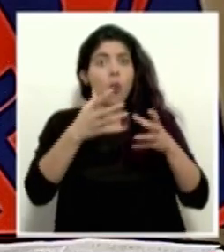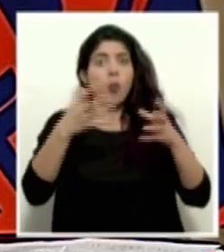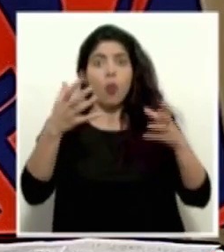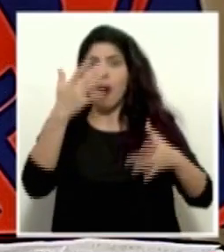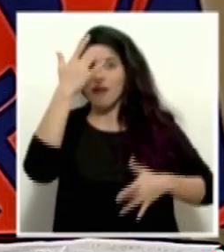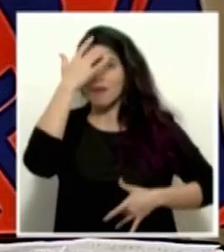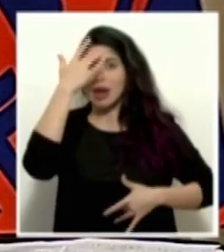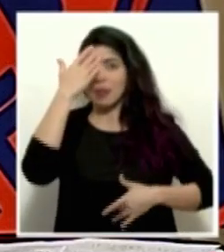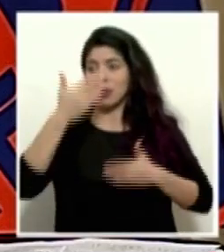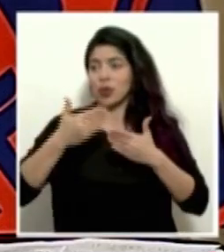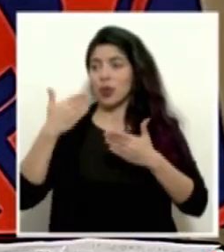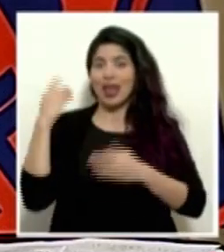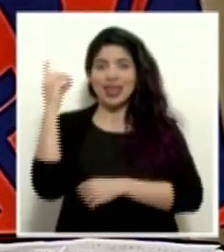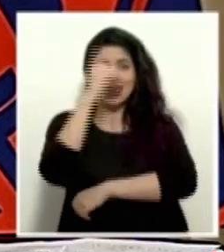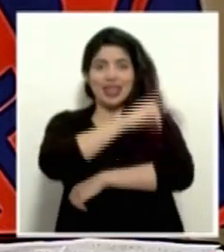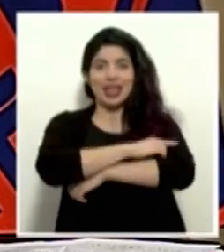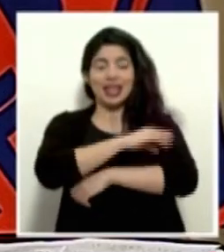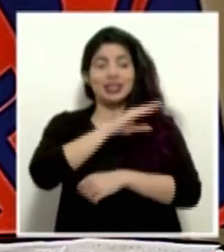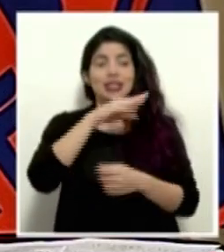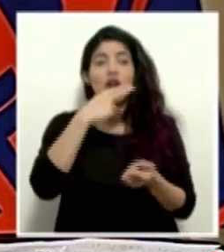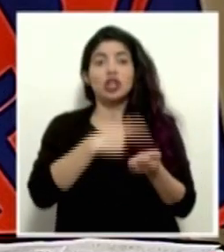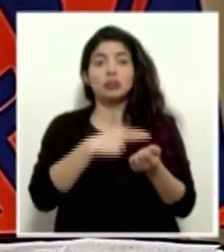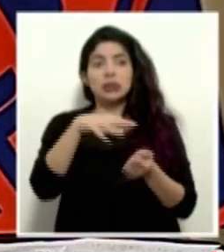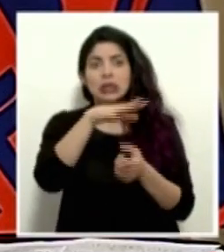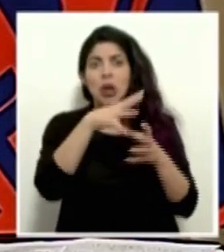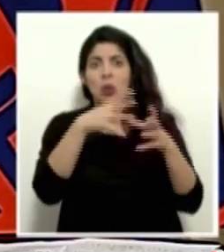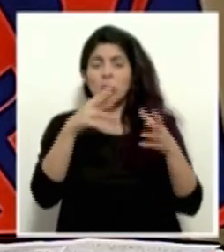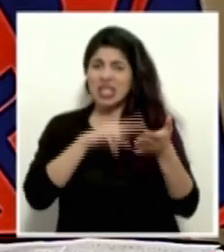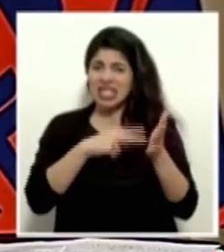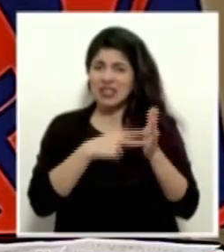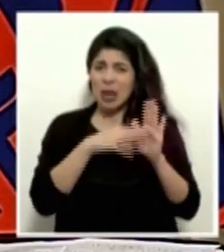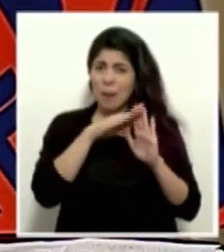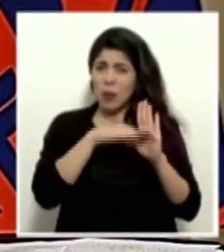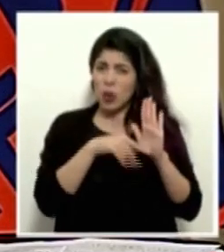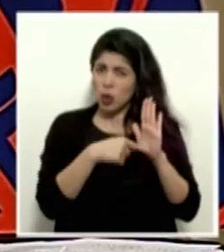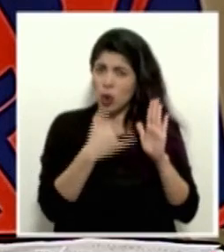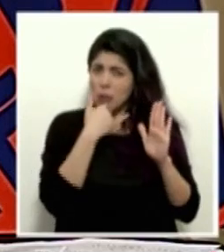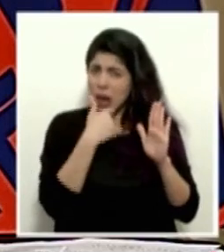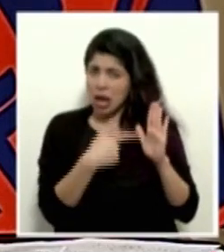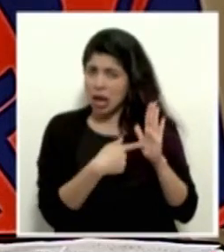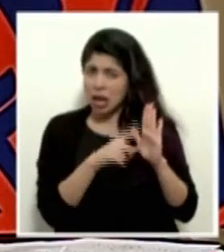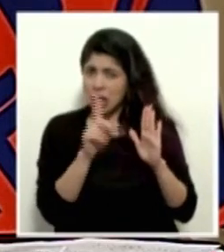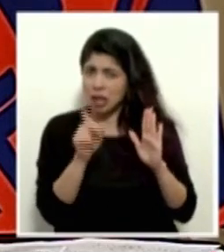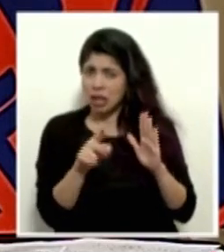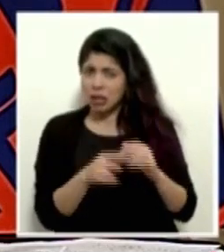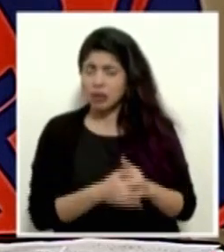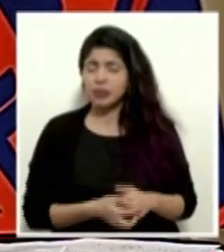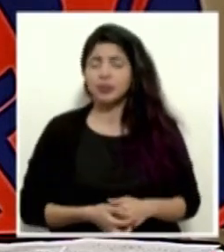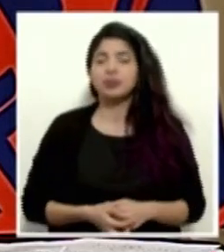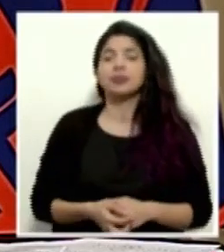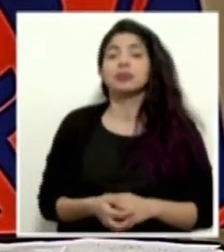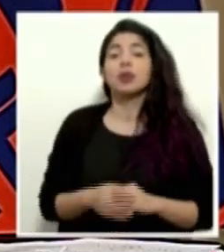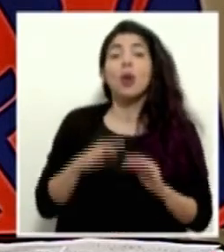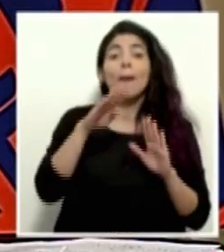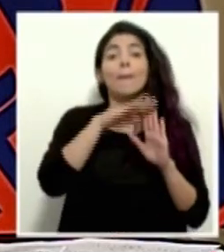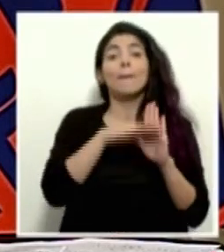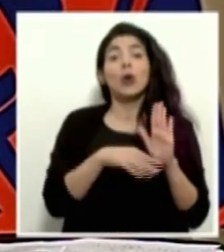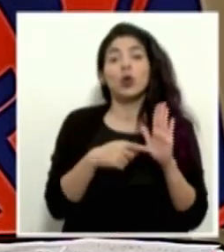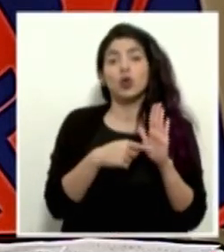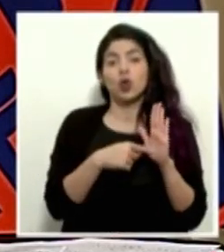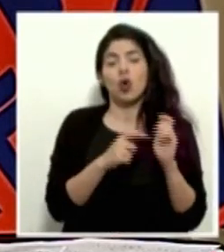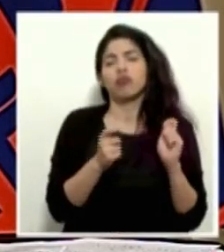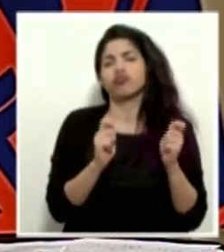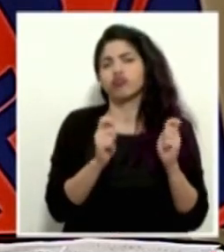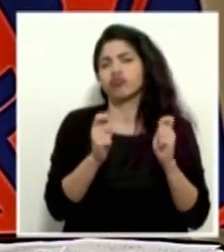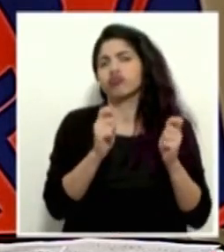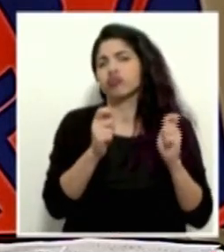contagio en los últimos días en los centros médicos. ¿Están fallando los protocolos? Bueno, los protocolos han ido